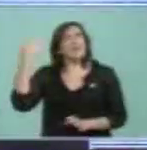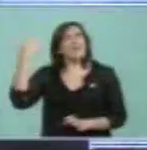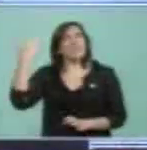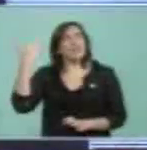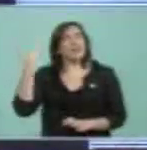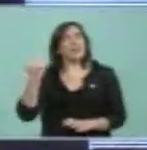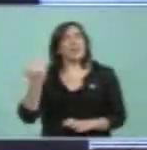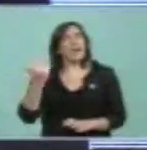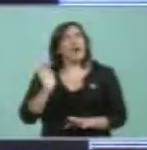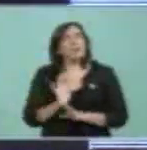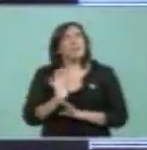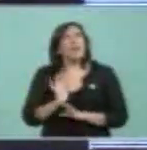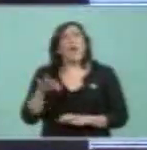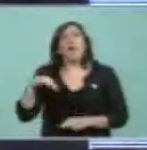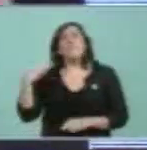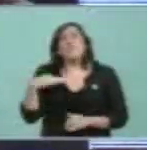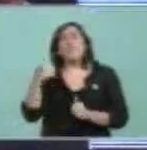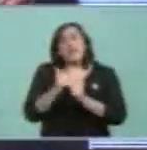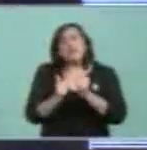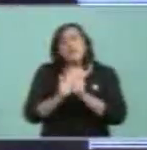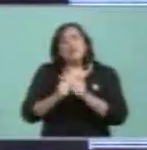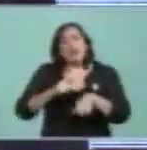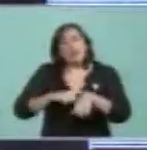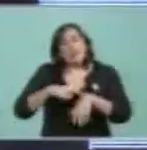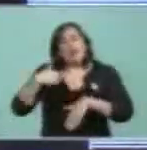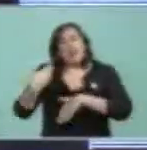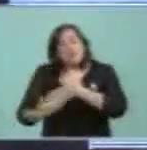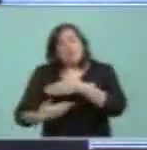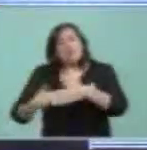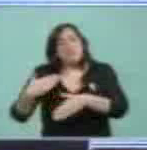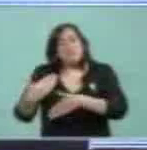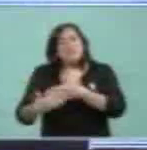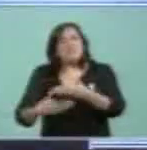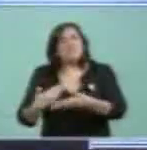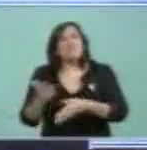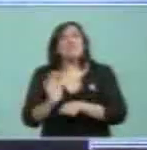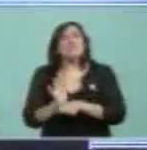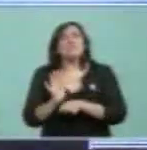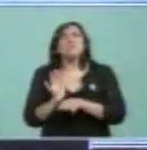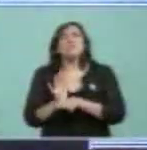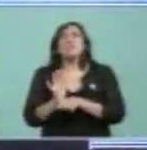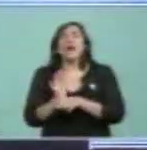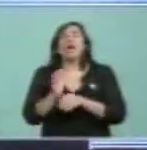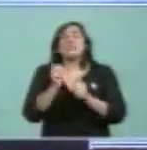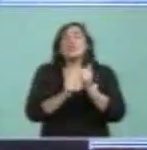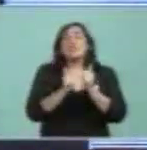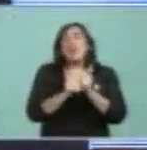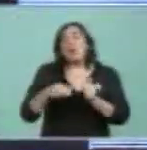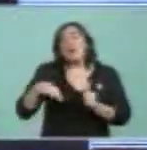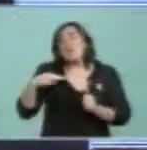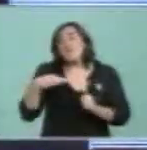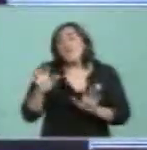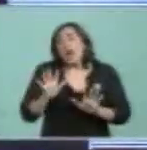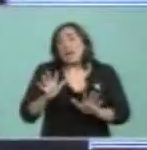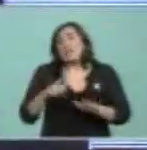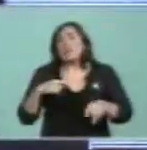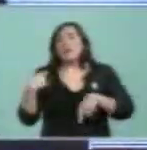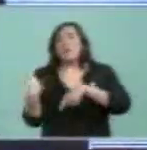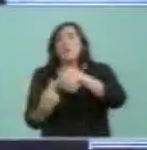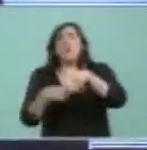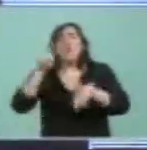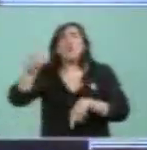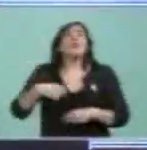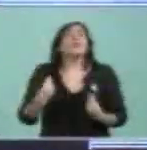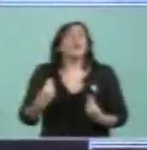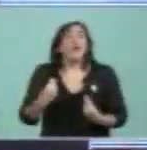y yo digo las vueltas de la vida y de la historia, pero ojo, no son vueltas de la vida y de la historia que se den